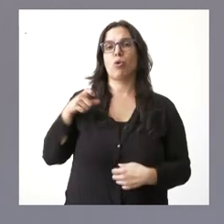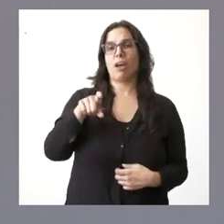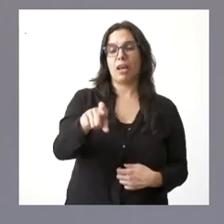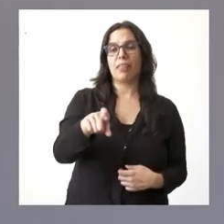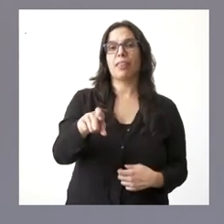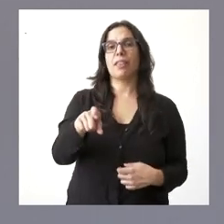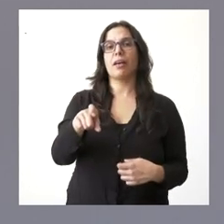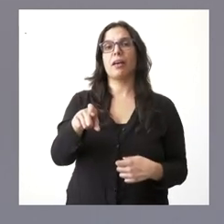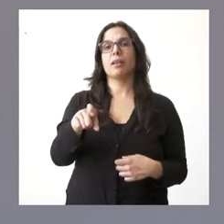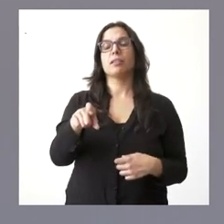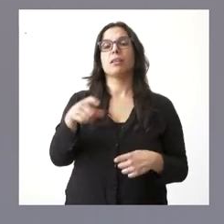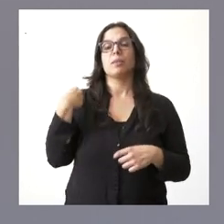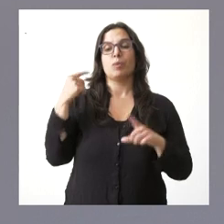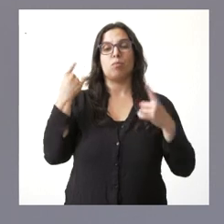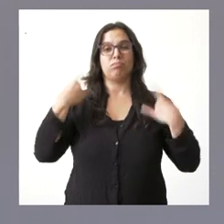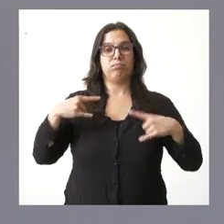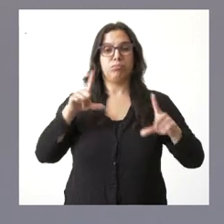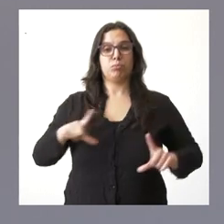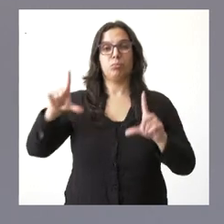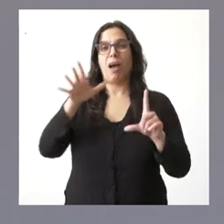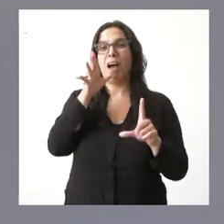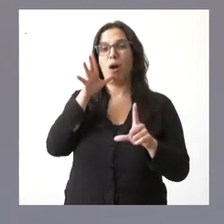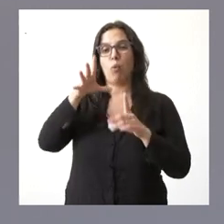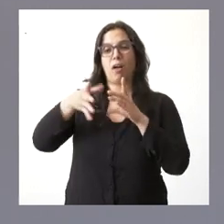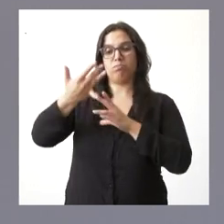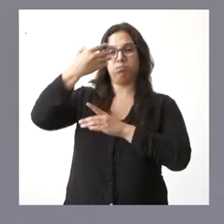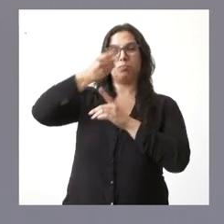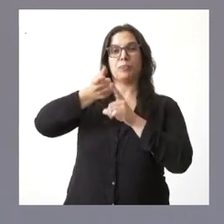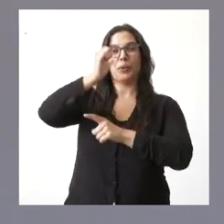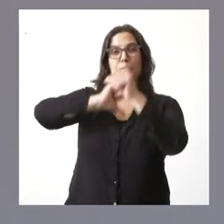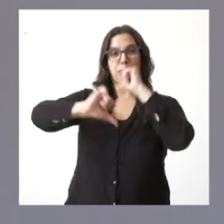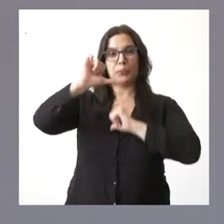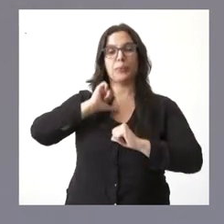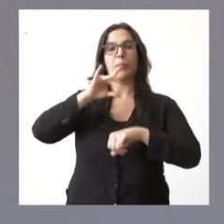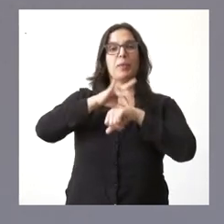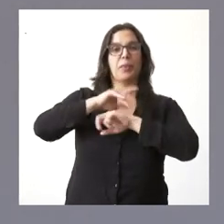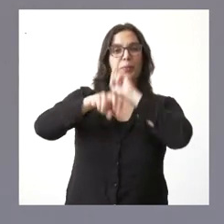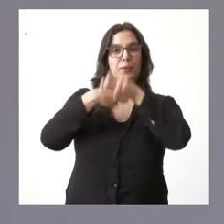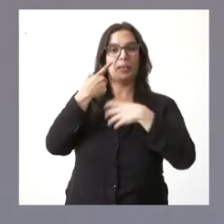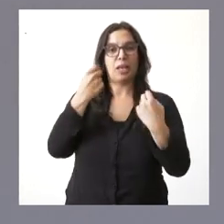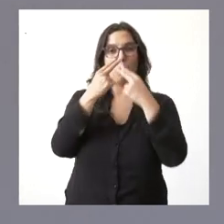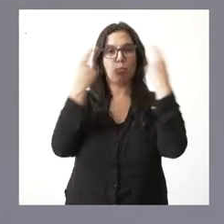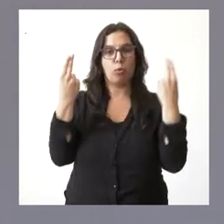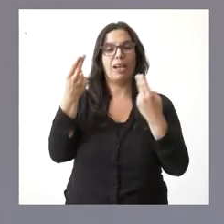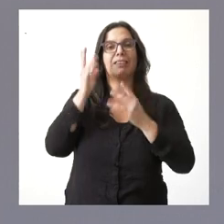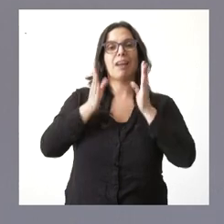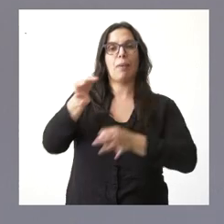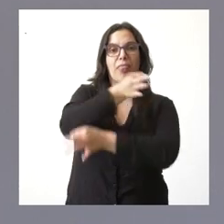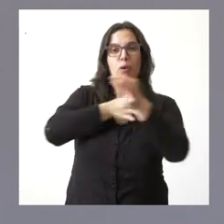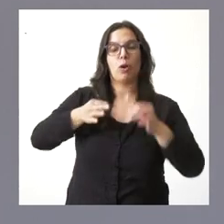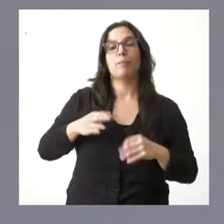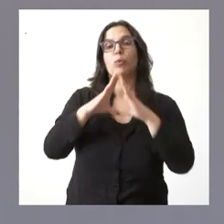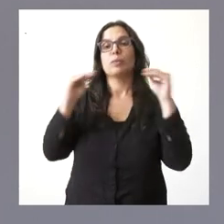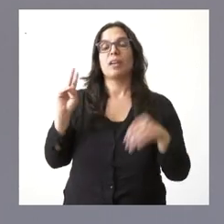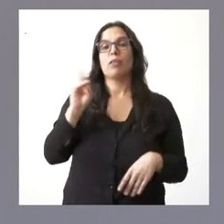con la radioactividad en muestras de agua para consumo, como salud pública en medicina regenerativa y terapia celular, la Universidad de Valladolid para el diagnóstico